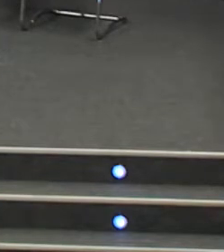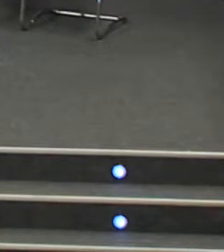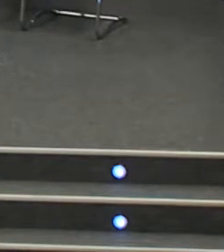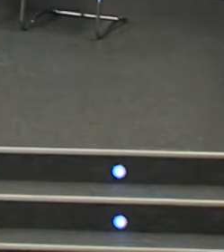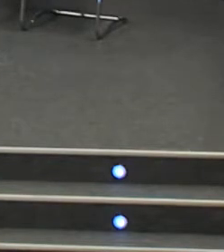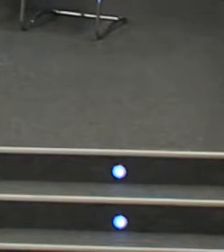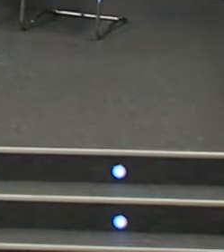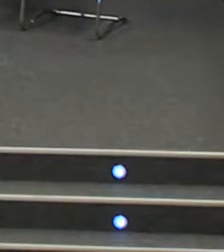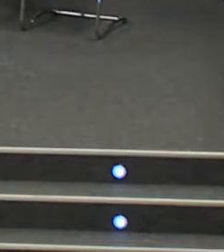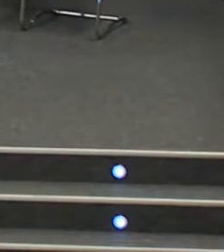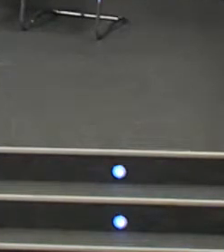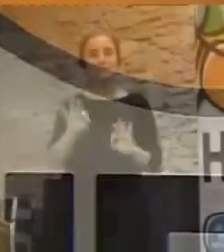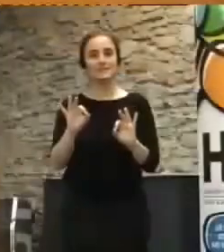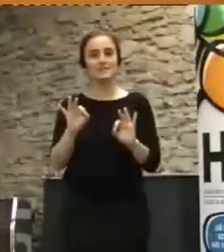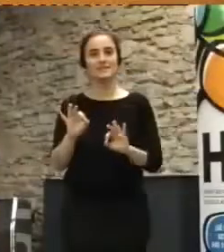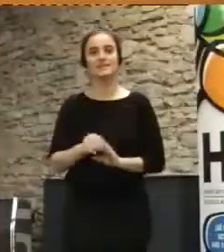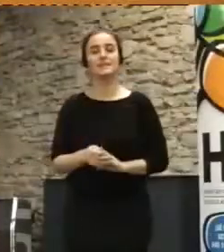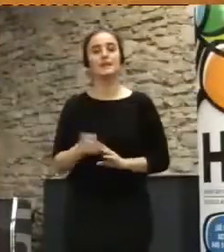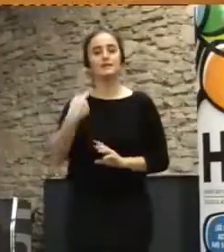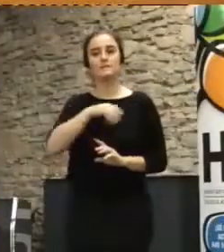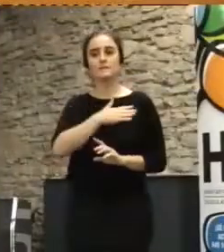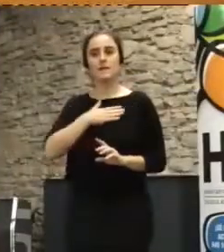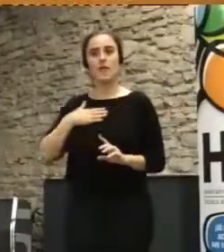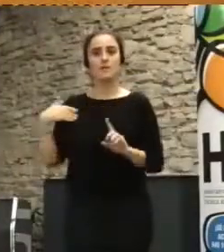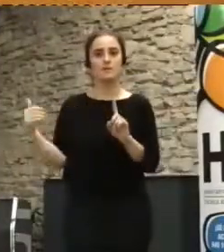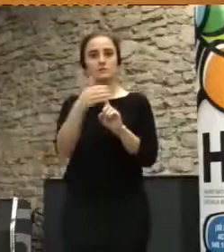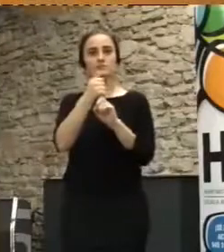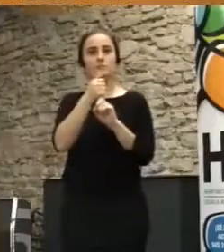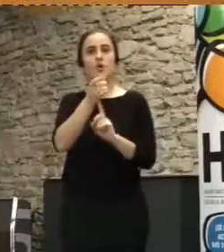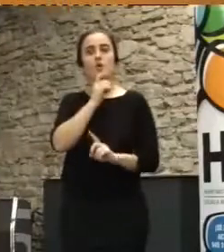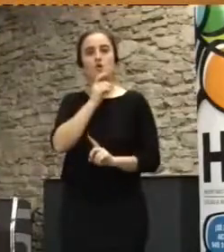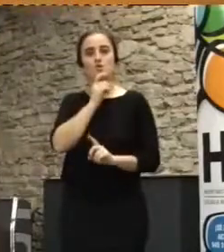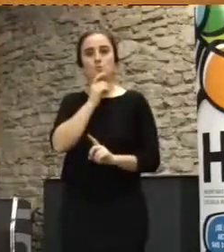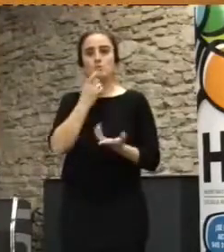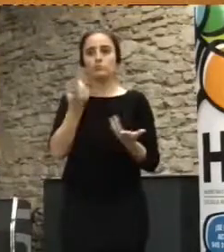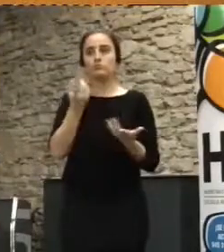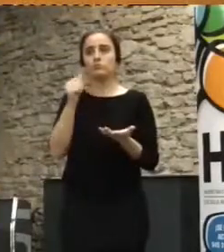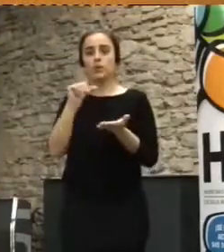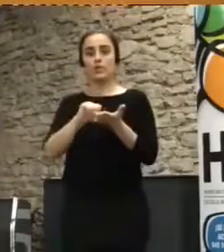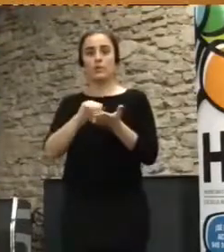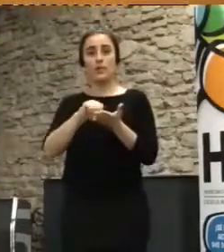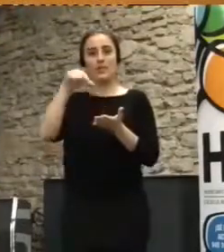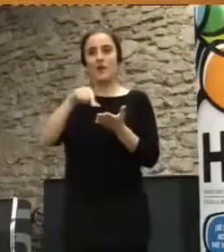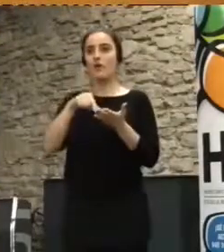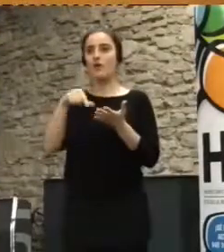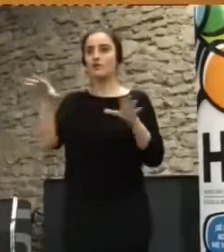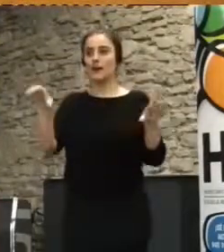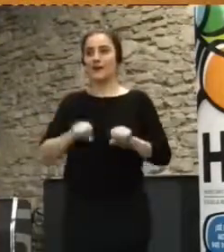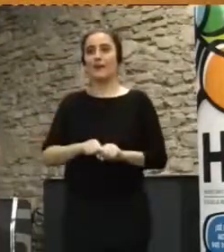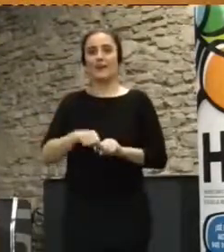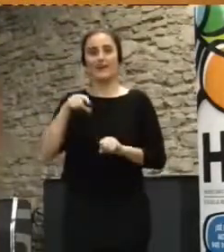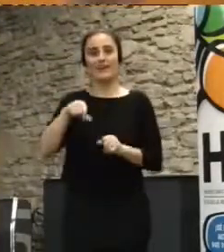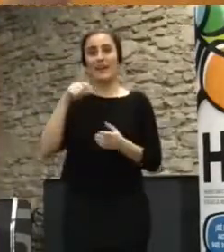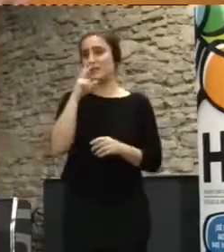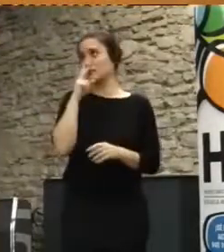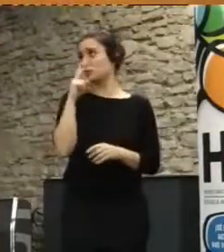objetivo final. Para conseguirlo, entre otras cosas, la ciudad que les acoge hoy ha puesto en marcha desde hace un par